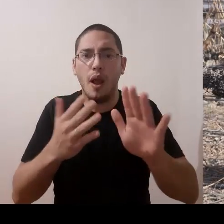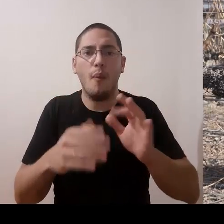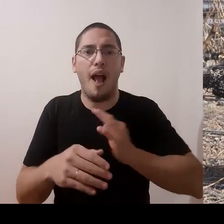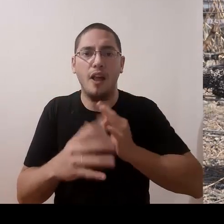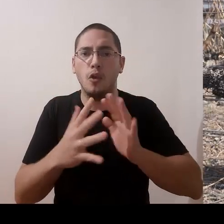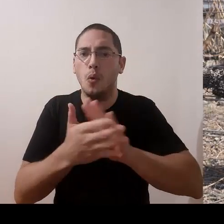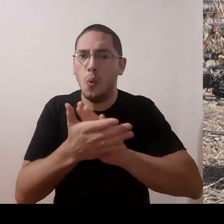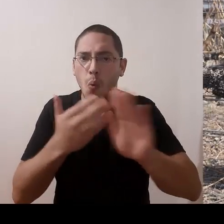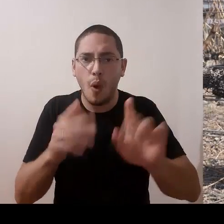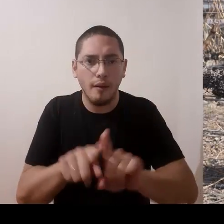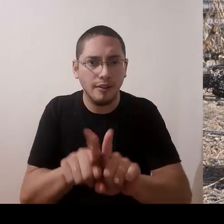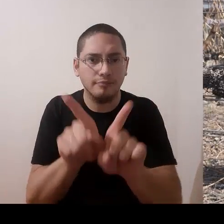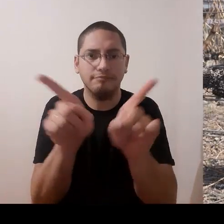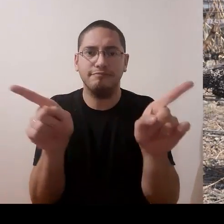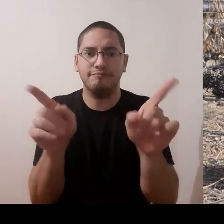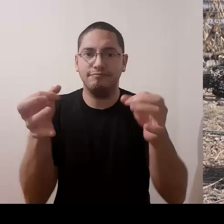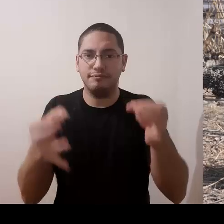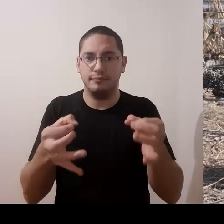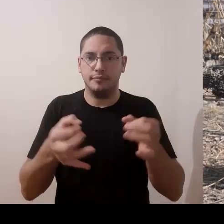nuevo año.